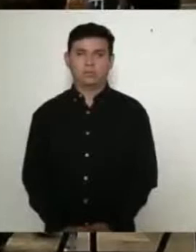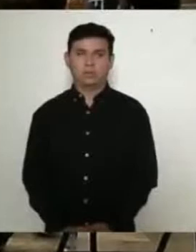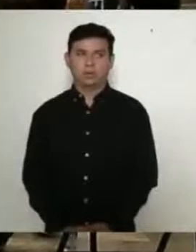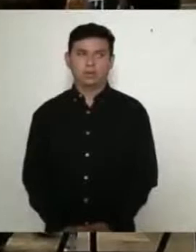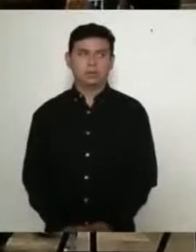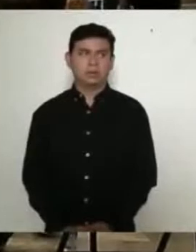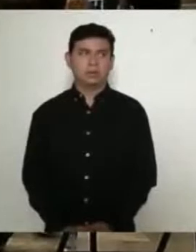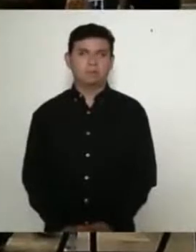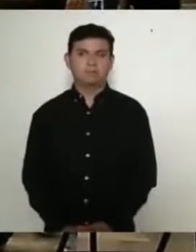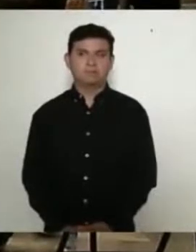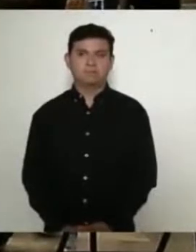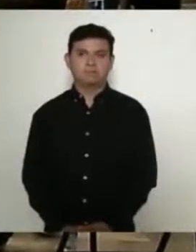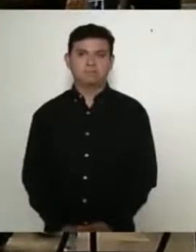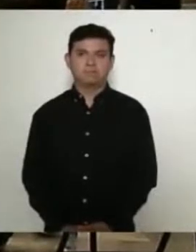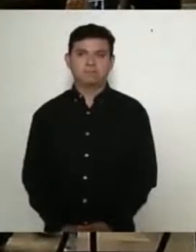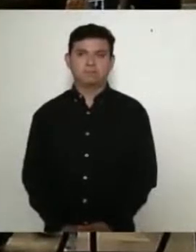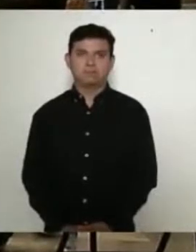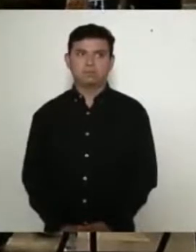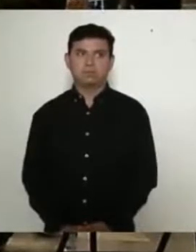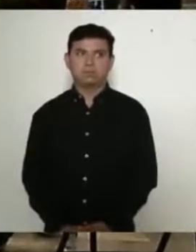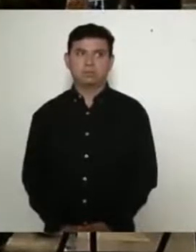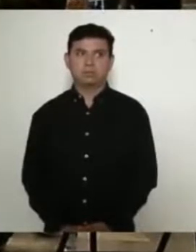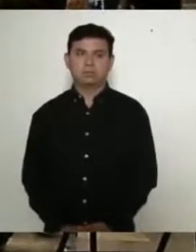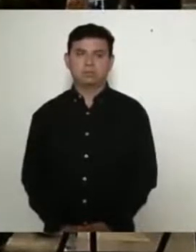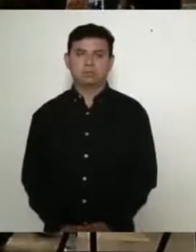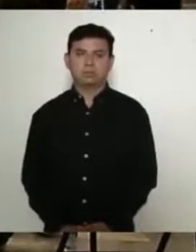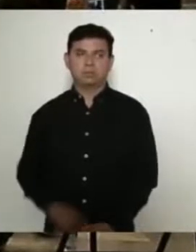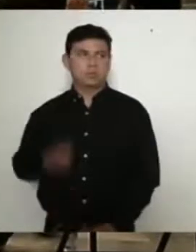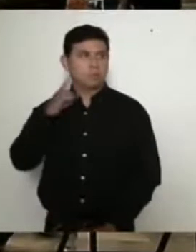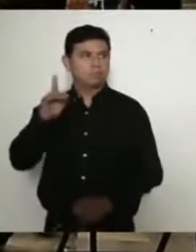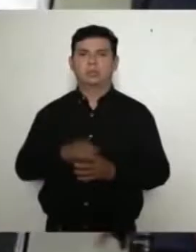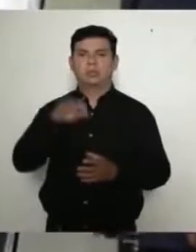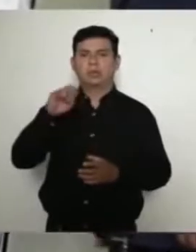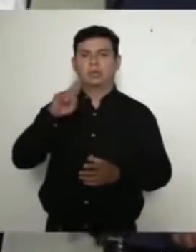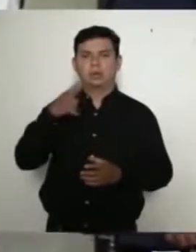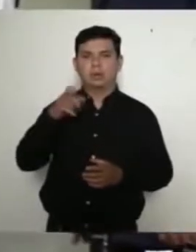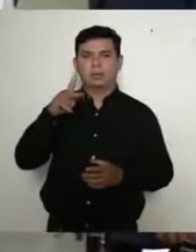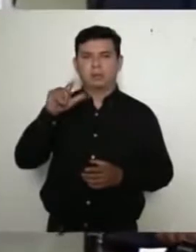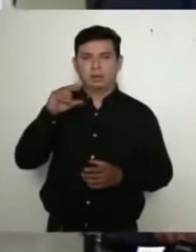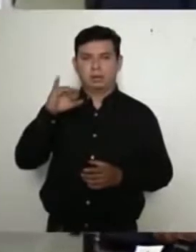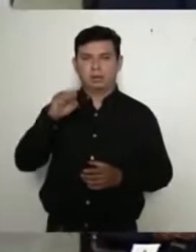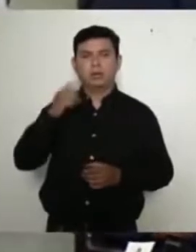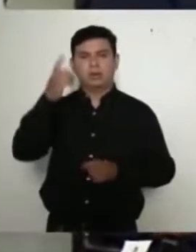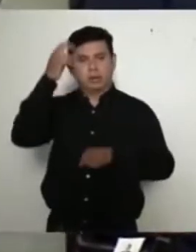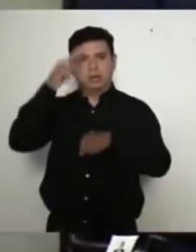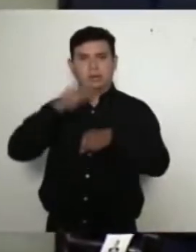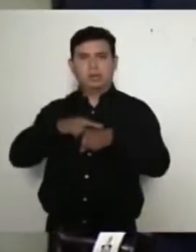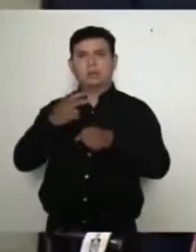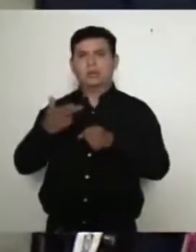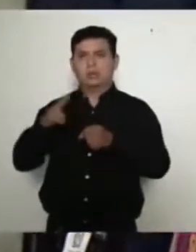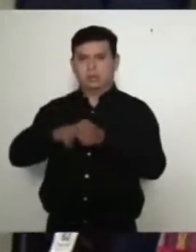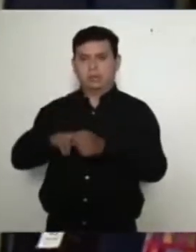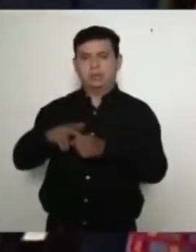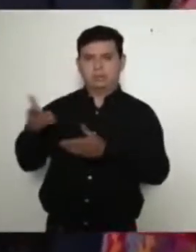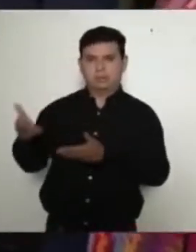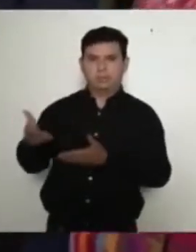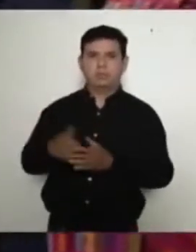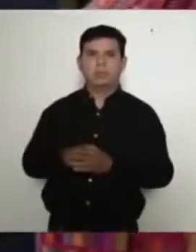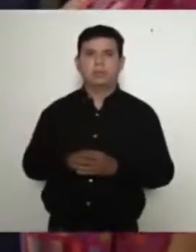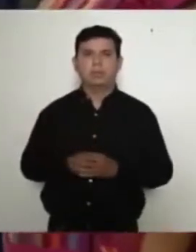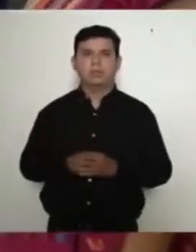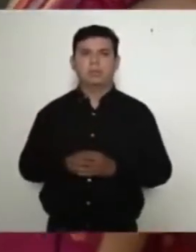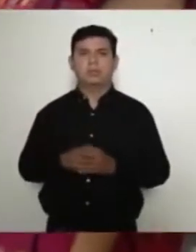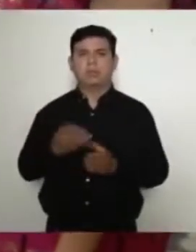La tarde de este jueves 4 de junio, el gobernador de Oaxaca, Alejandro Muradino Josa, ofreció su cuarto mensaje estatal ante la pandemia del COVID-19